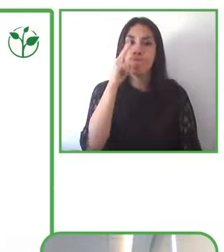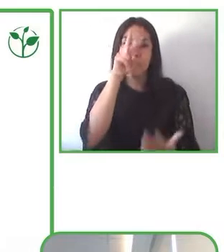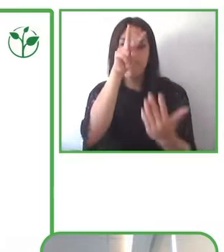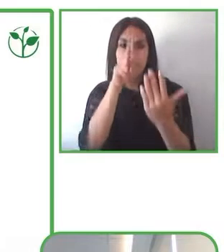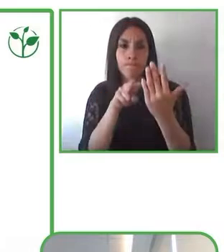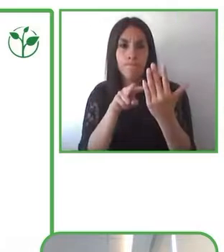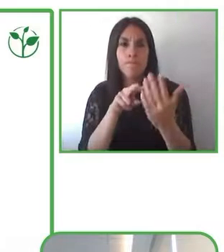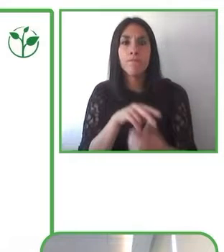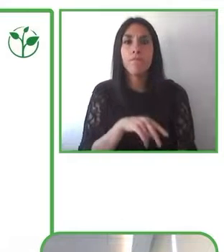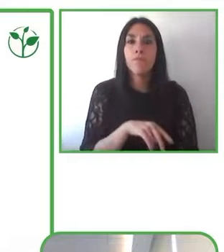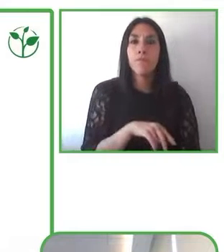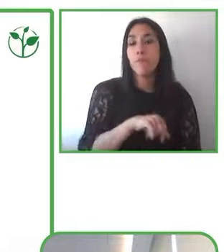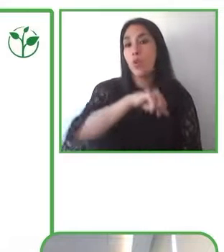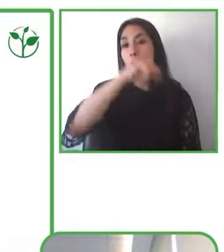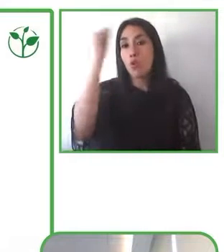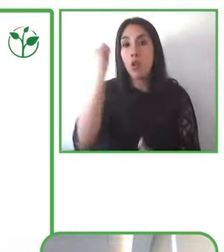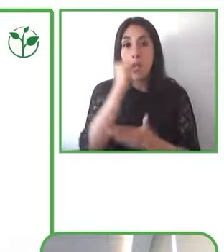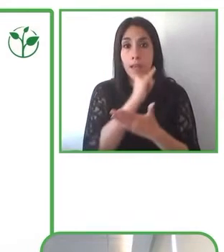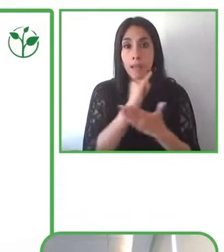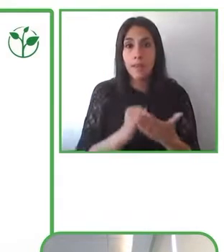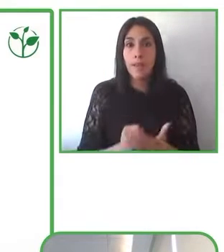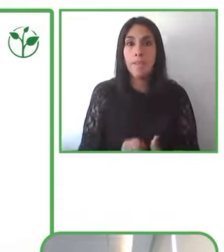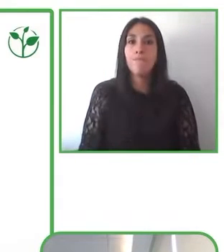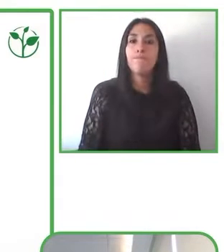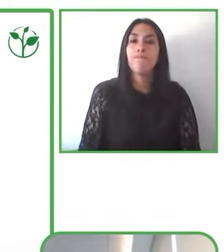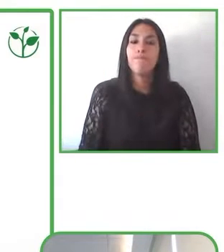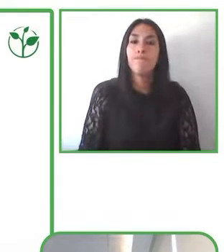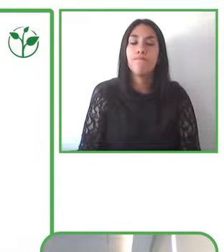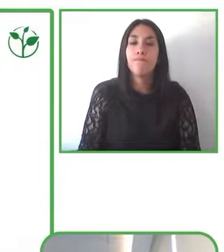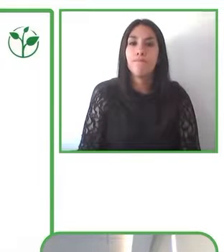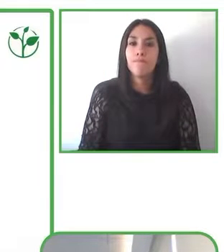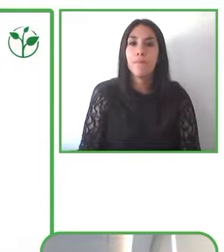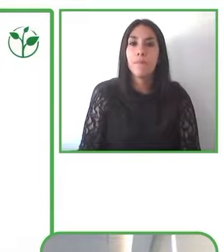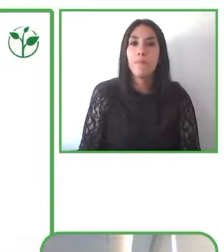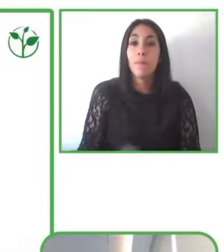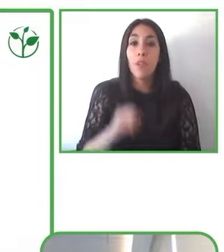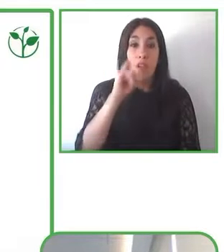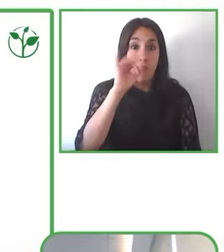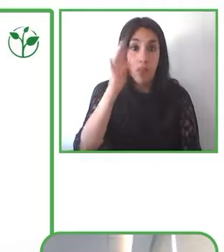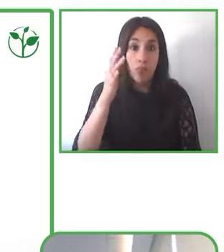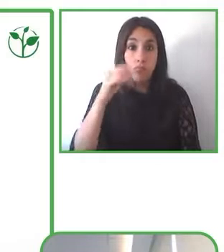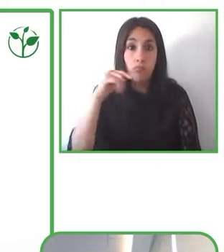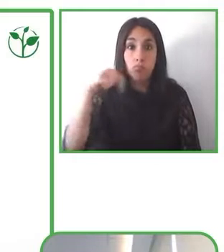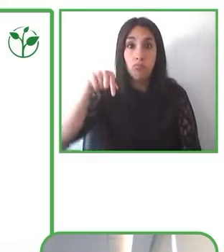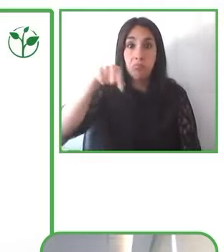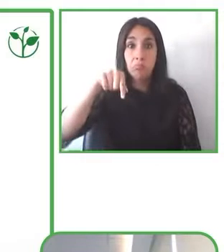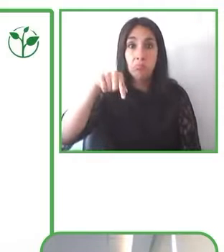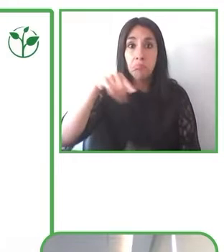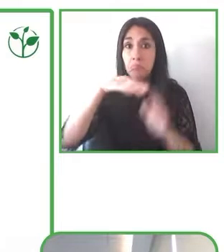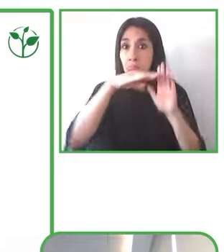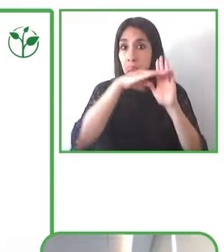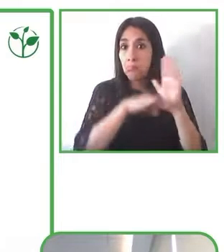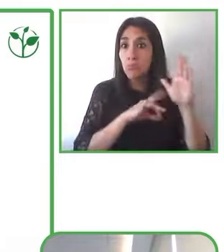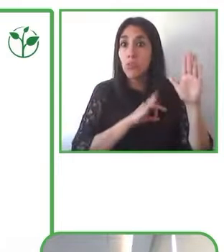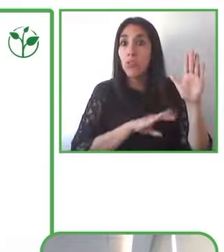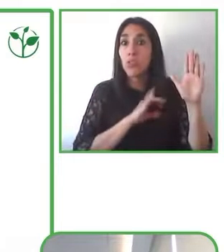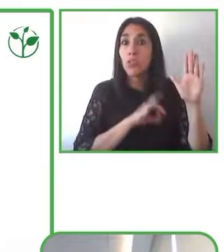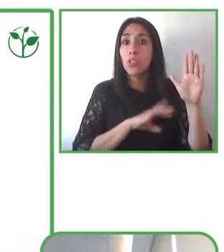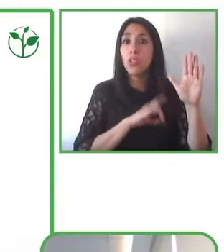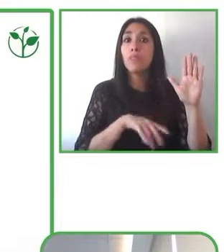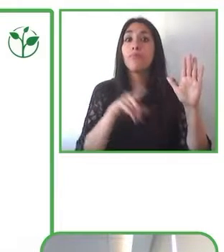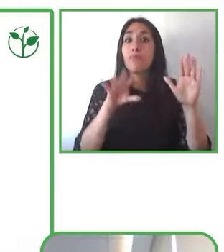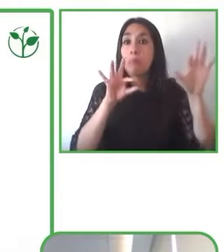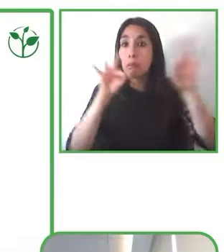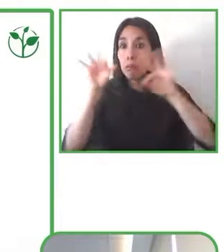recopilamos todo la normativa nacional y se se dibuja y se entrega con fotografías para